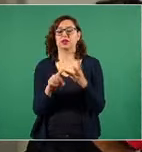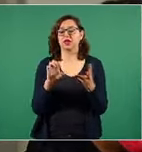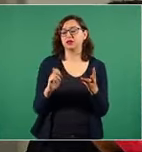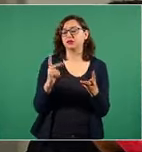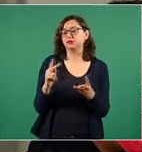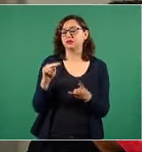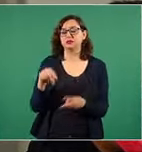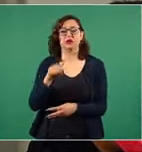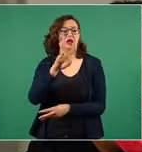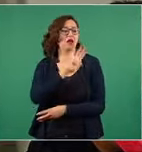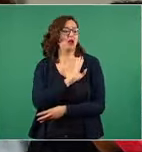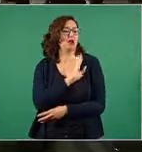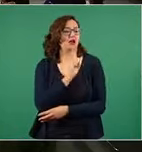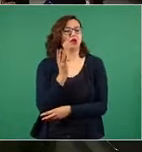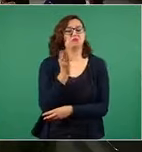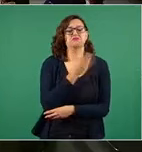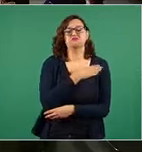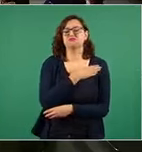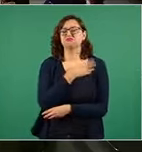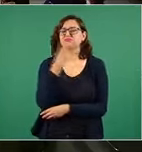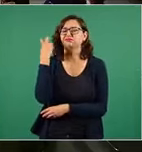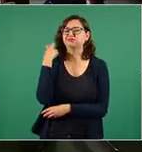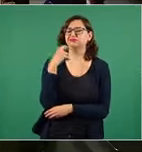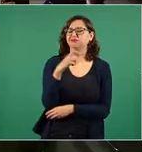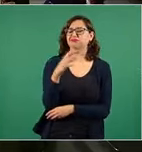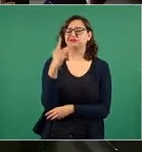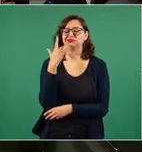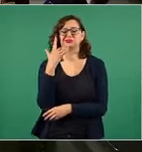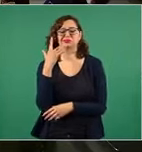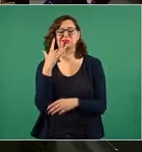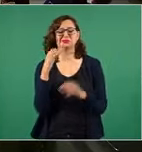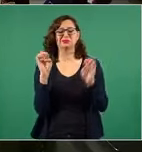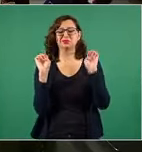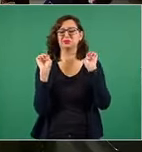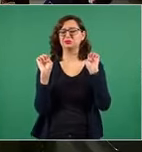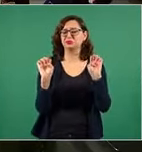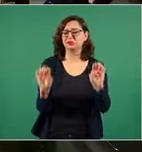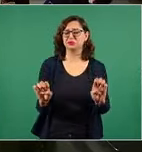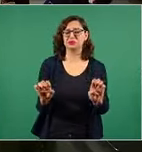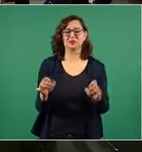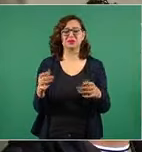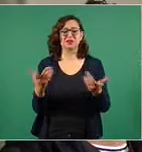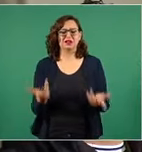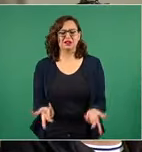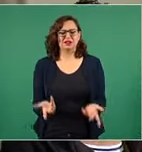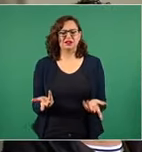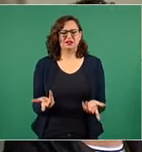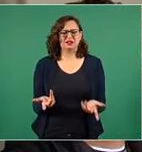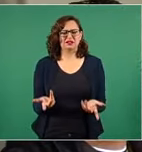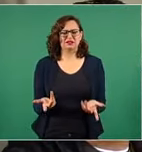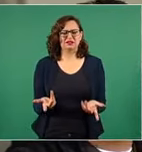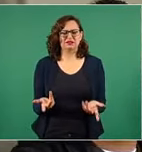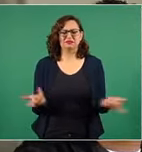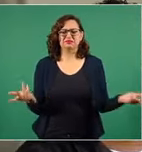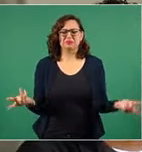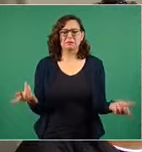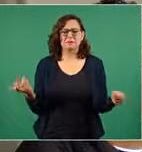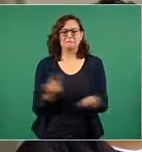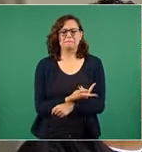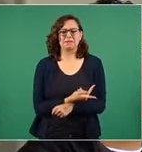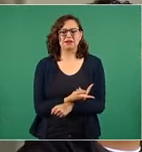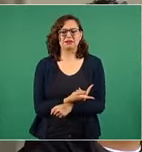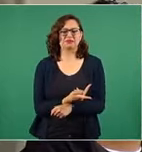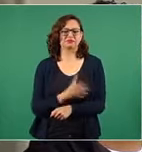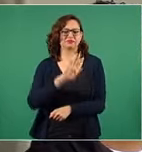España, en Ibiza, en Gibraltar y por esas playas de Europa y obviamente cobijado por la corona